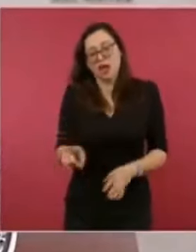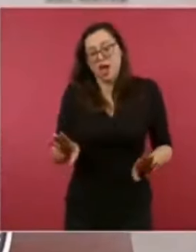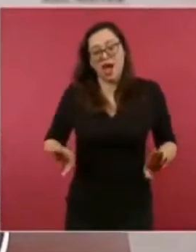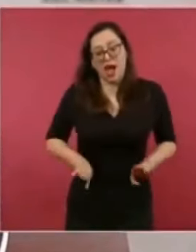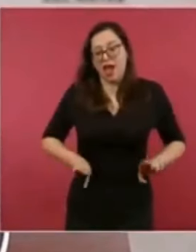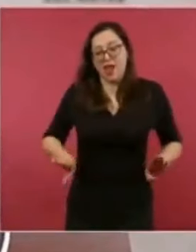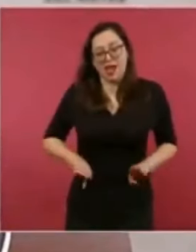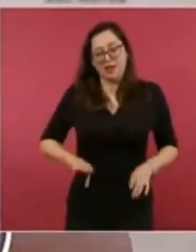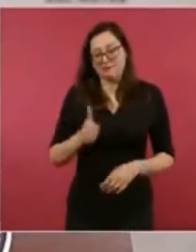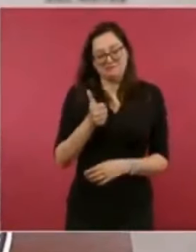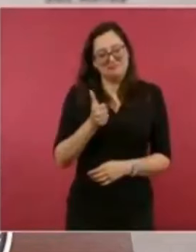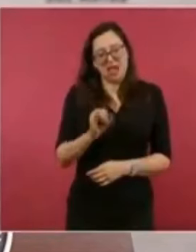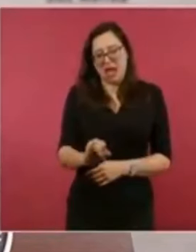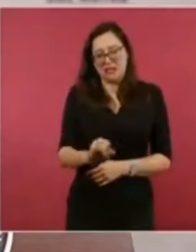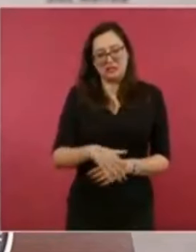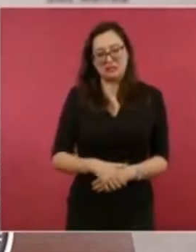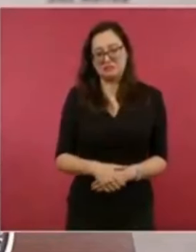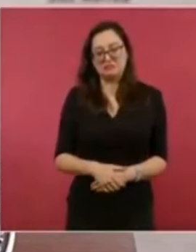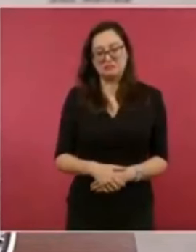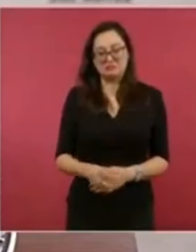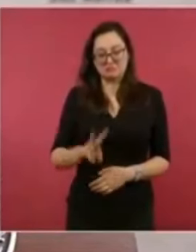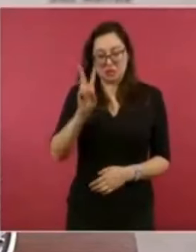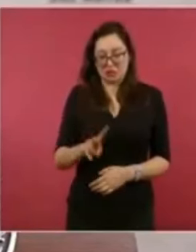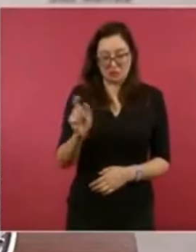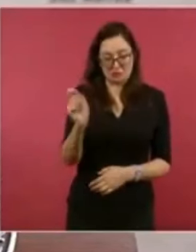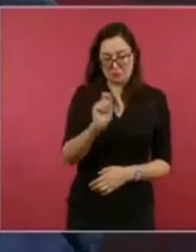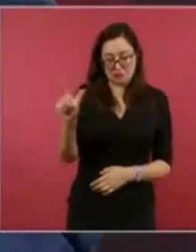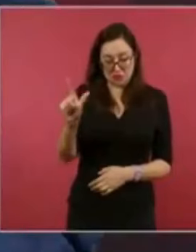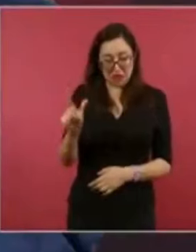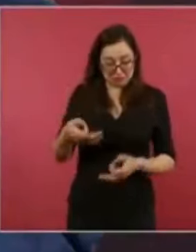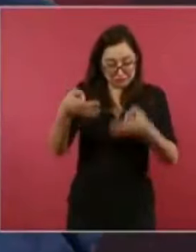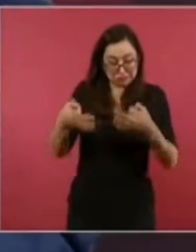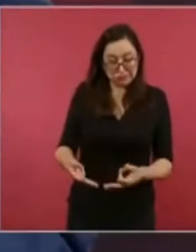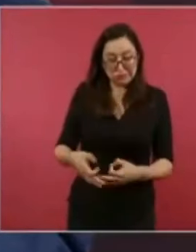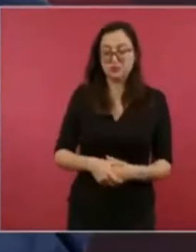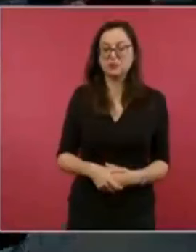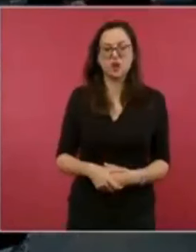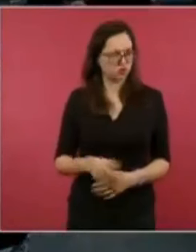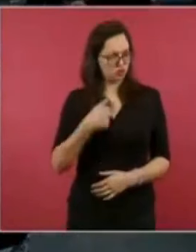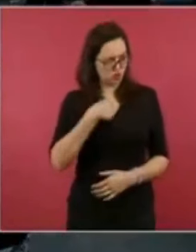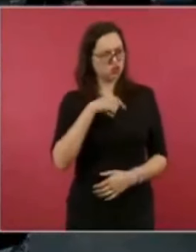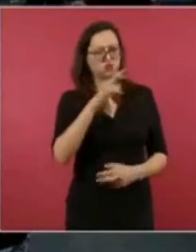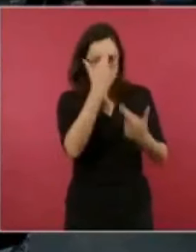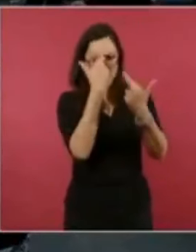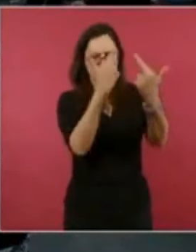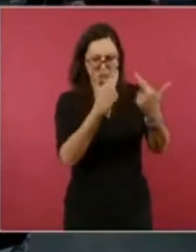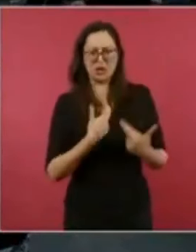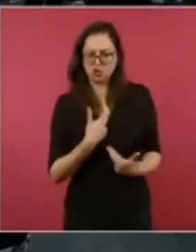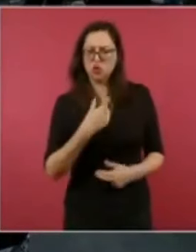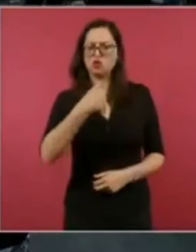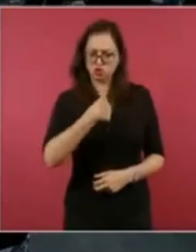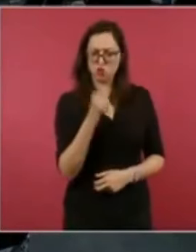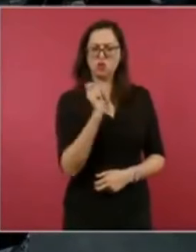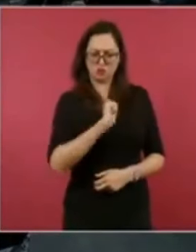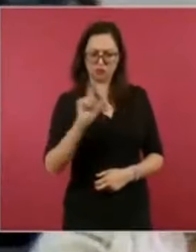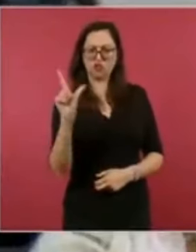no son objetivos y no son profesionales. No, sí somos objetivos y le pido respeto, porque sí somos